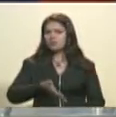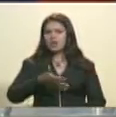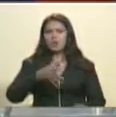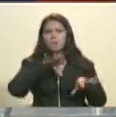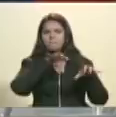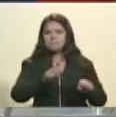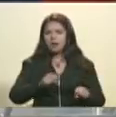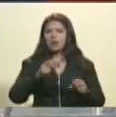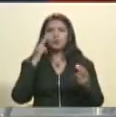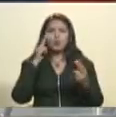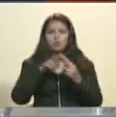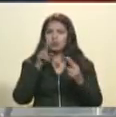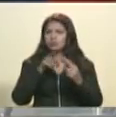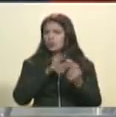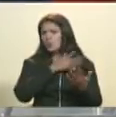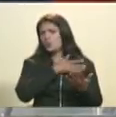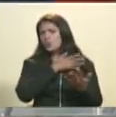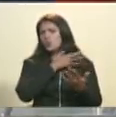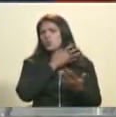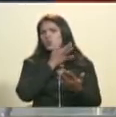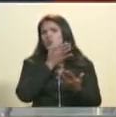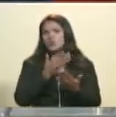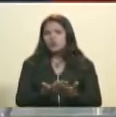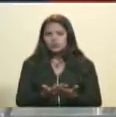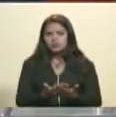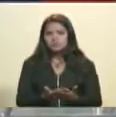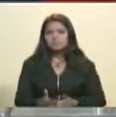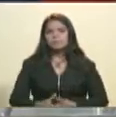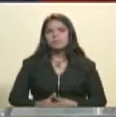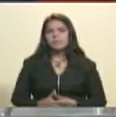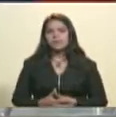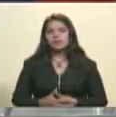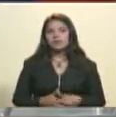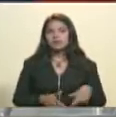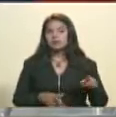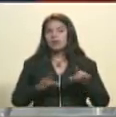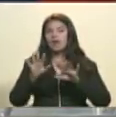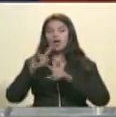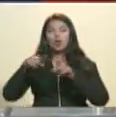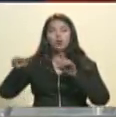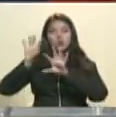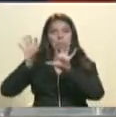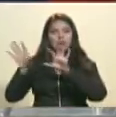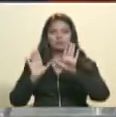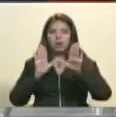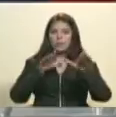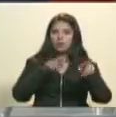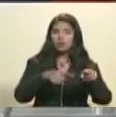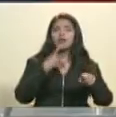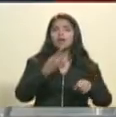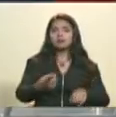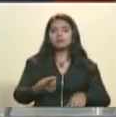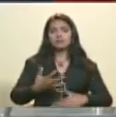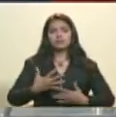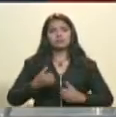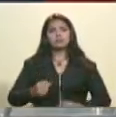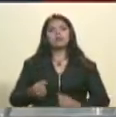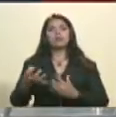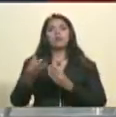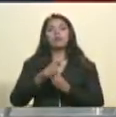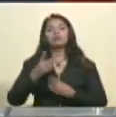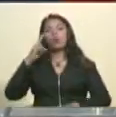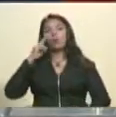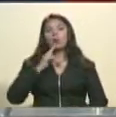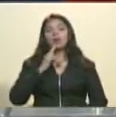que haya conocido la historia de la humanidad. A sus lacayos decimos con nuestro libertador